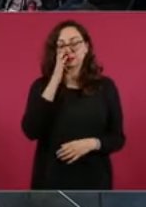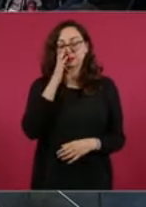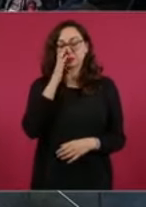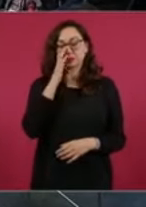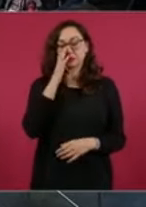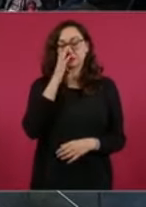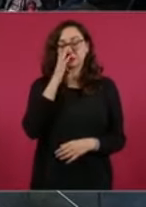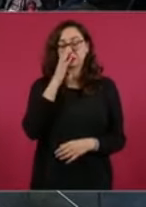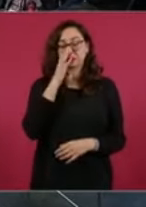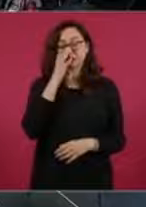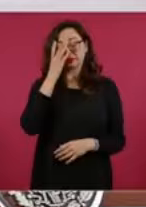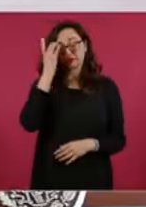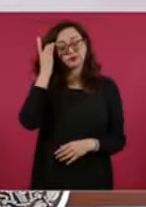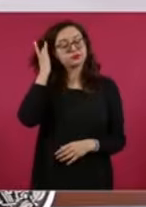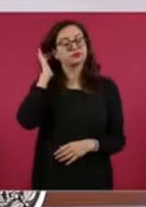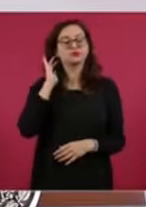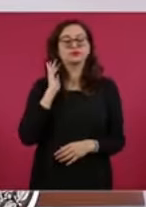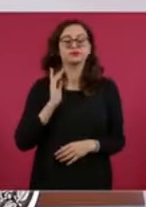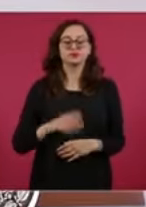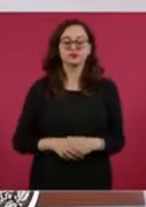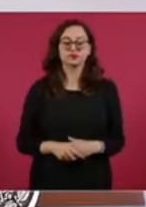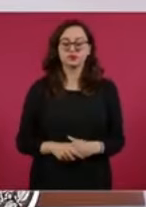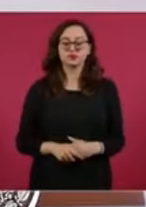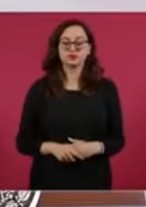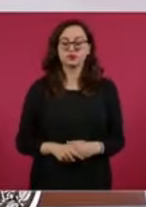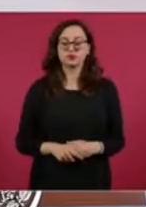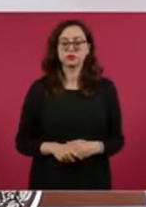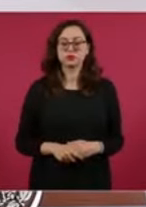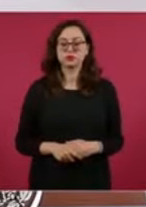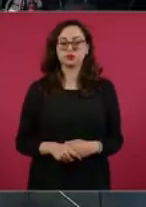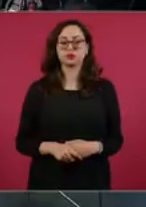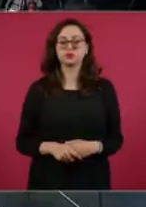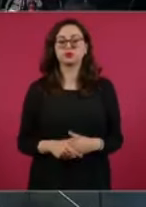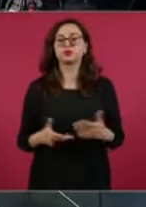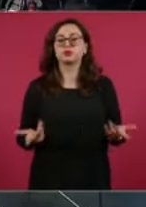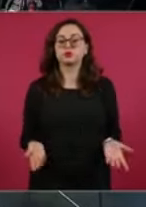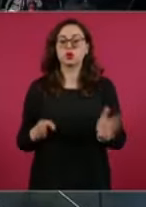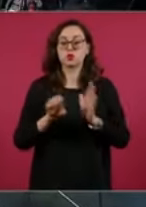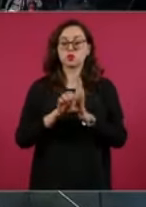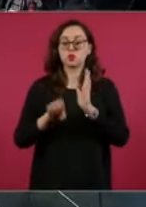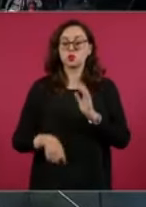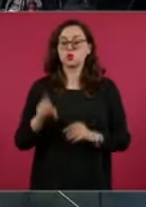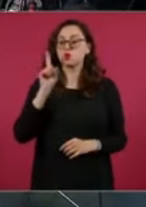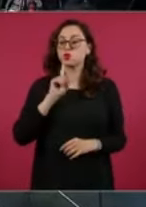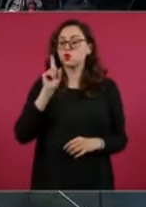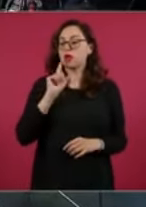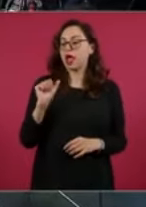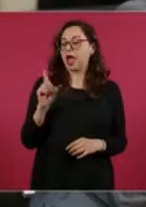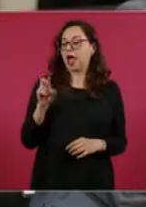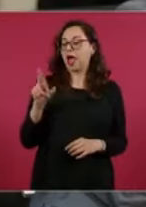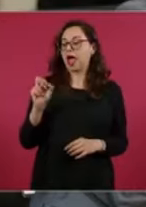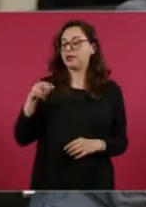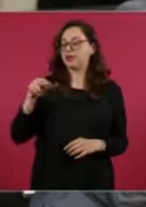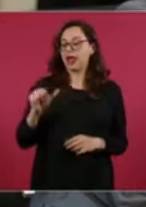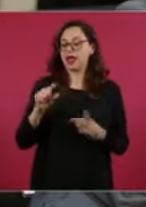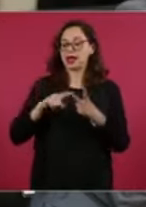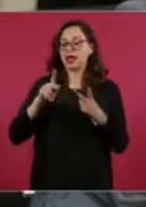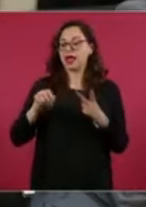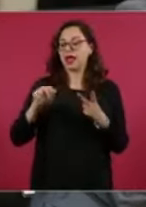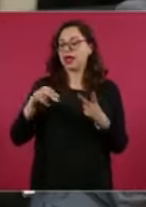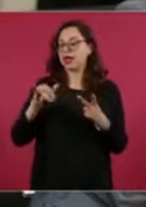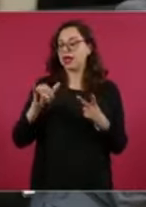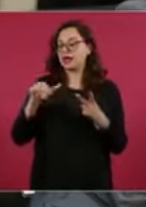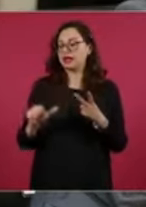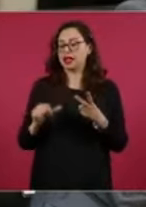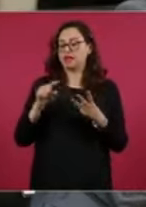Lo dijeron aspirantes, por ejemplo, Adriana Dávila, Kenia López-Rabadán, Jorge Romero y Demian